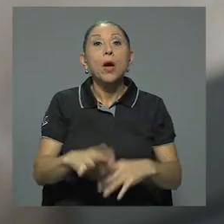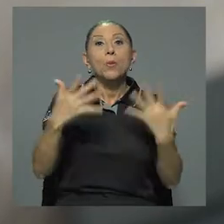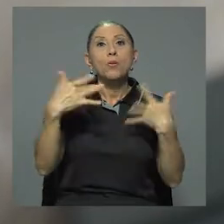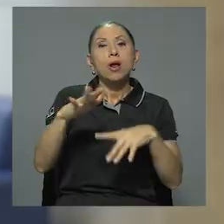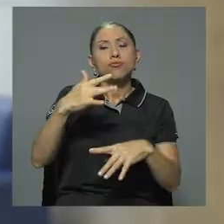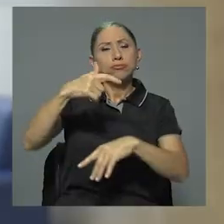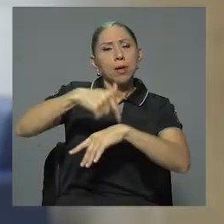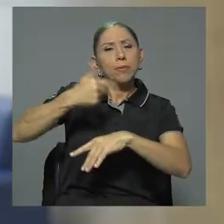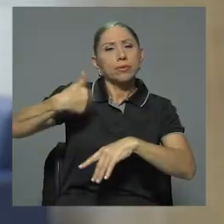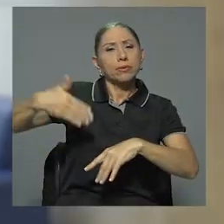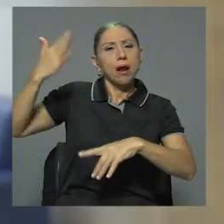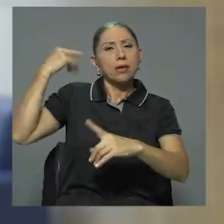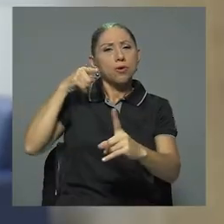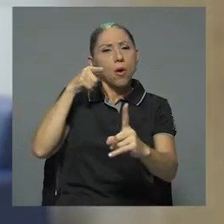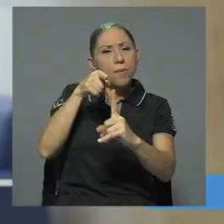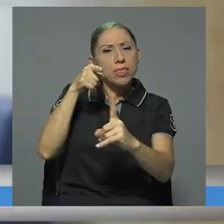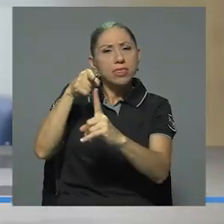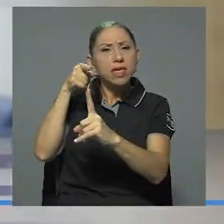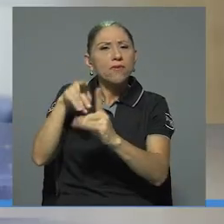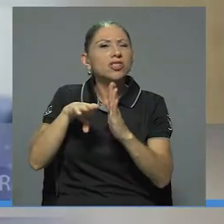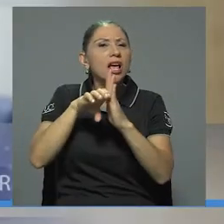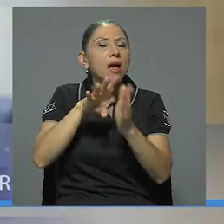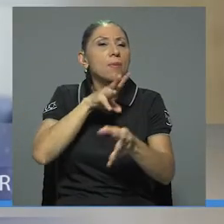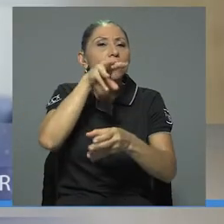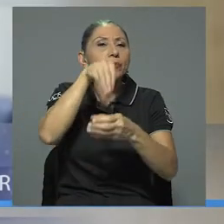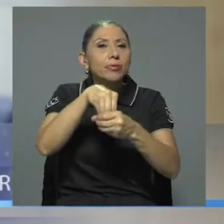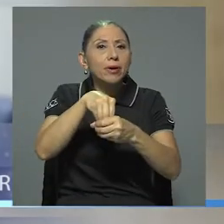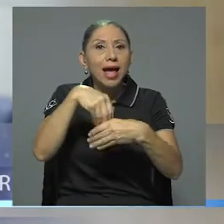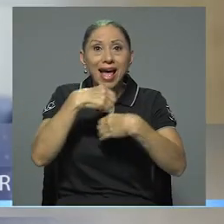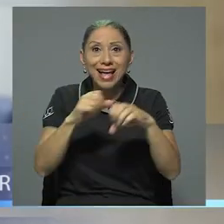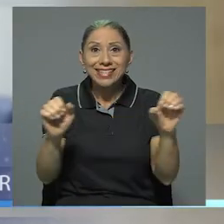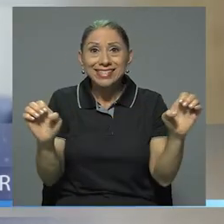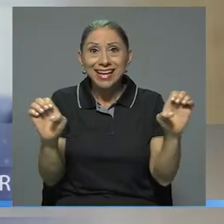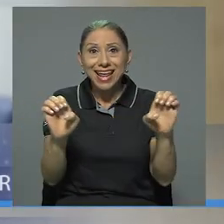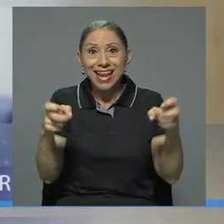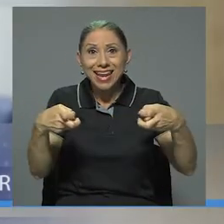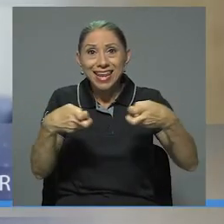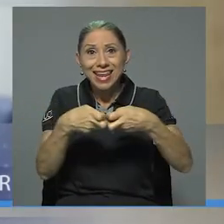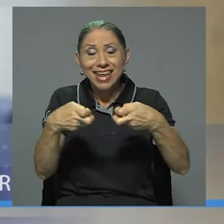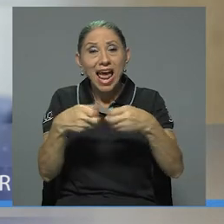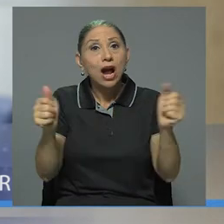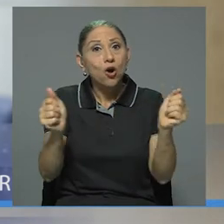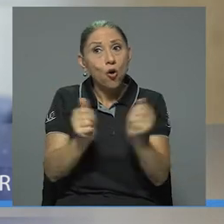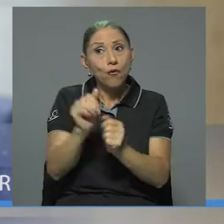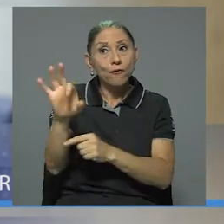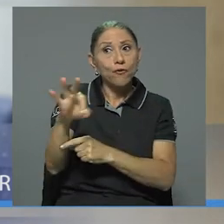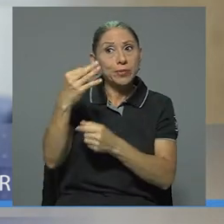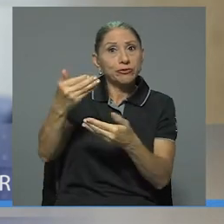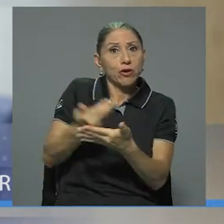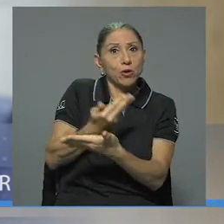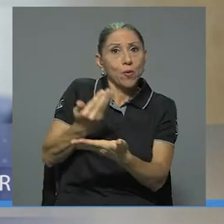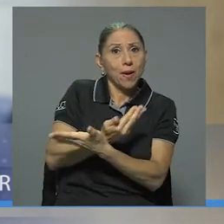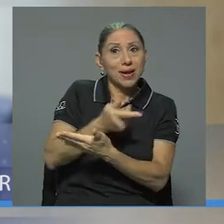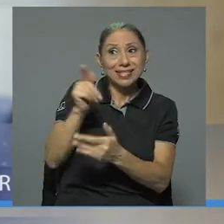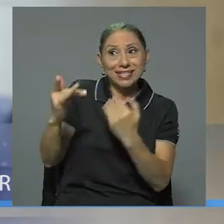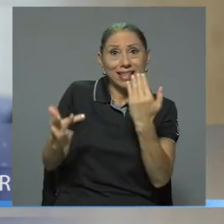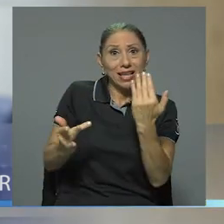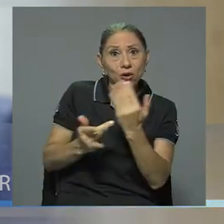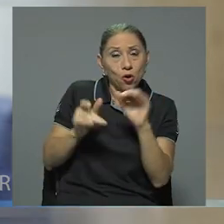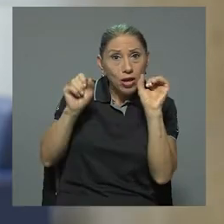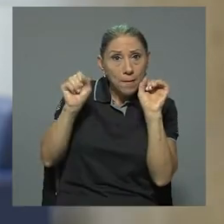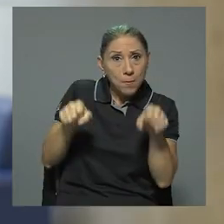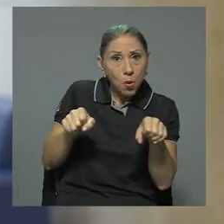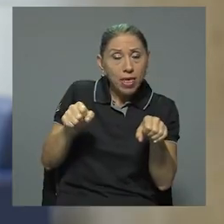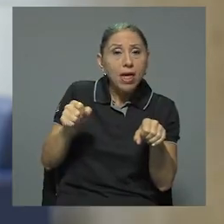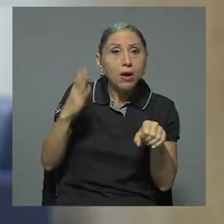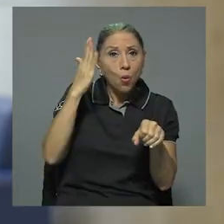atrás está la producción de energía con fuentes renovables como una manera de acercar esta tecnología a nuestros